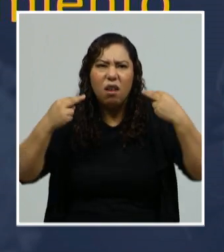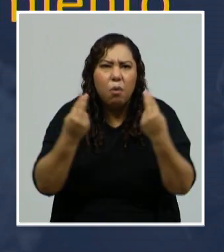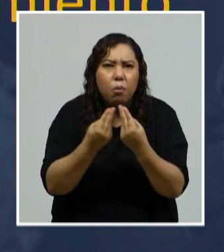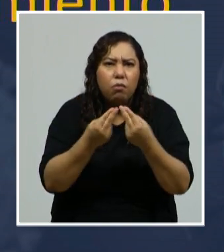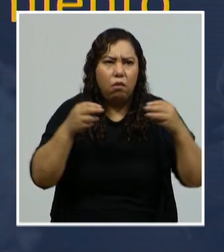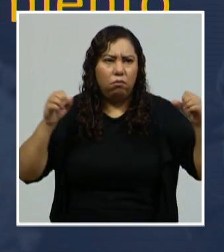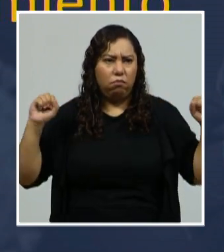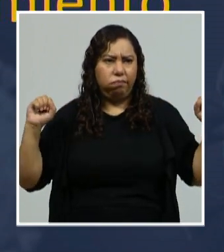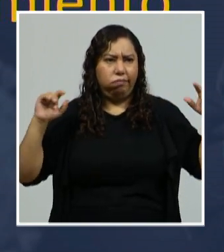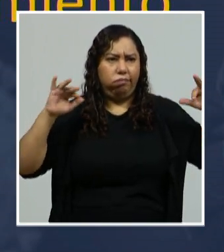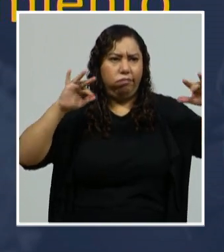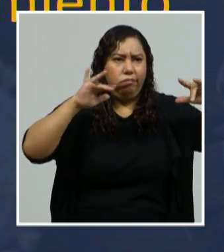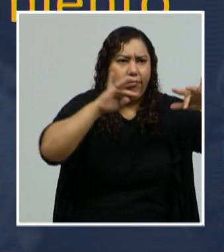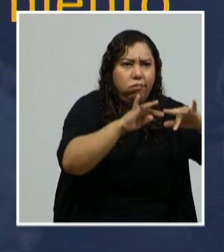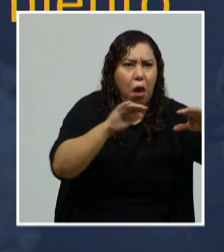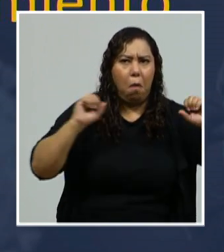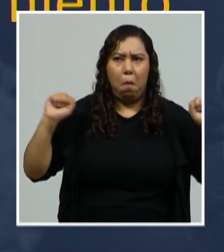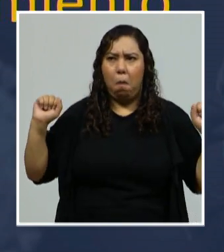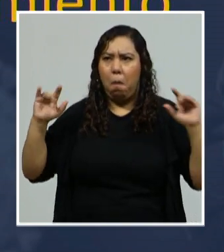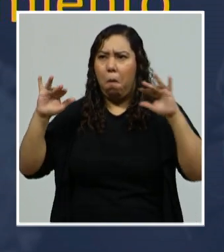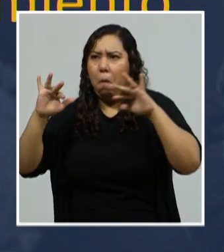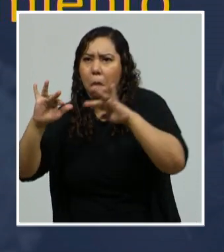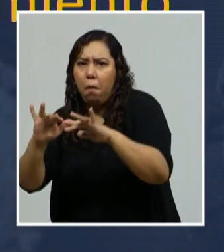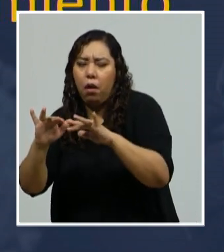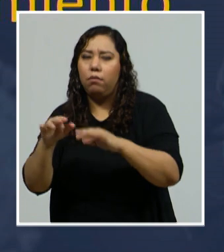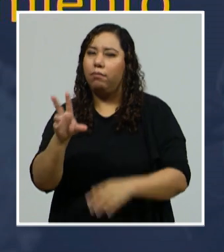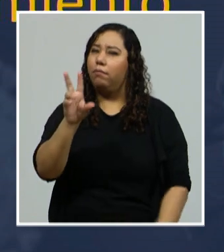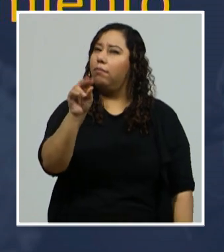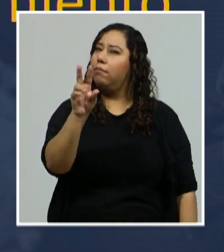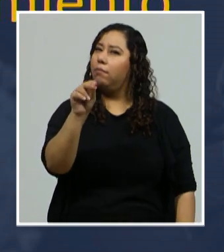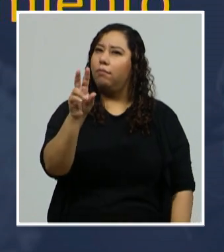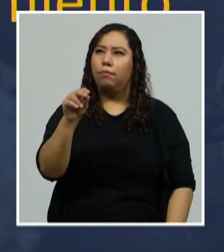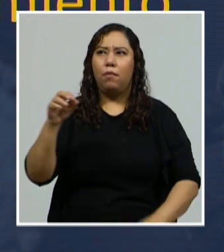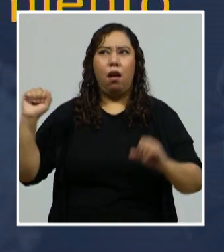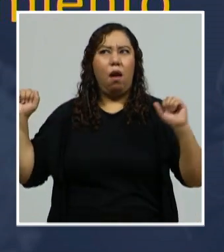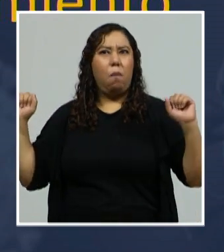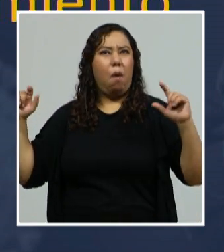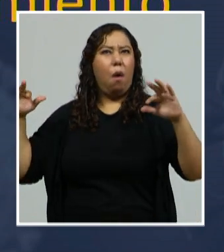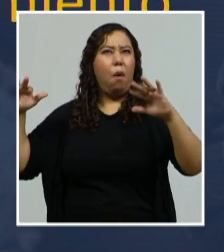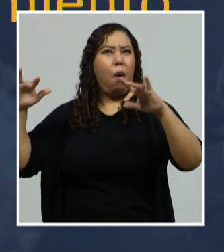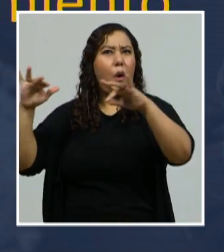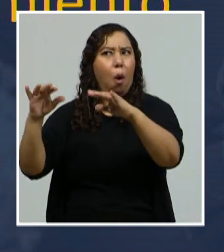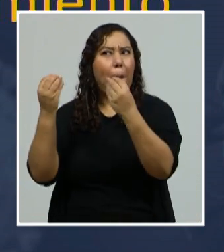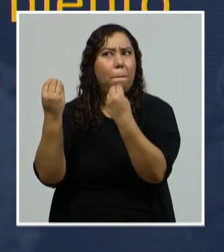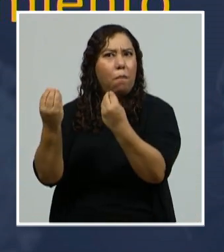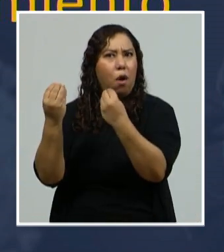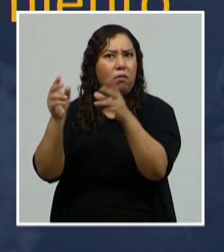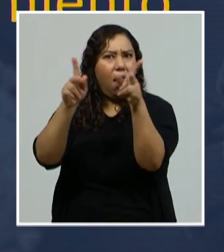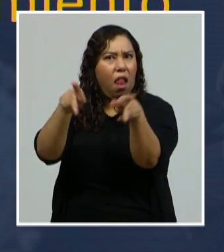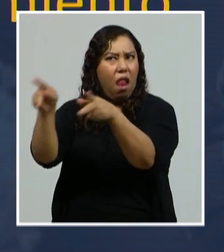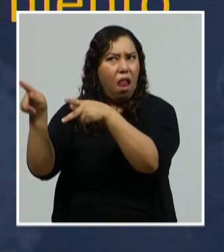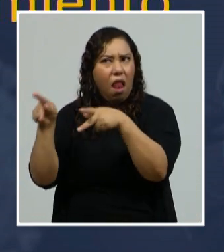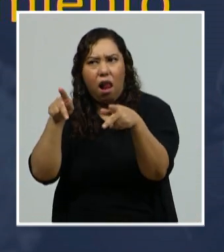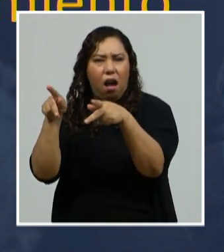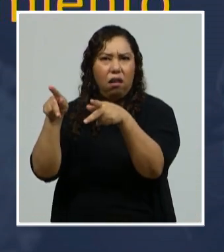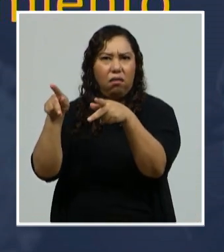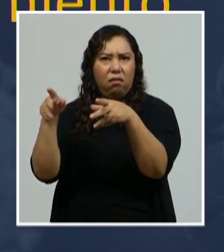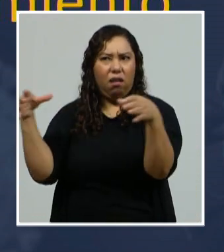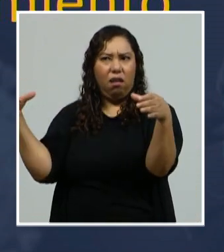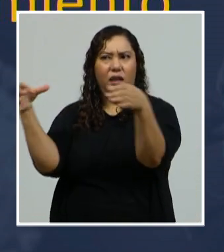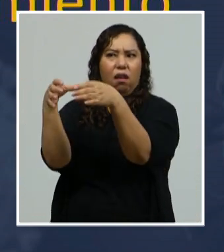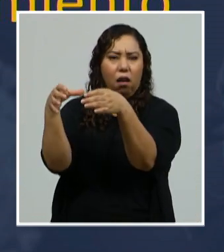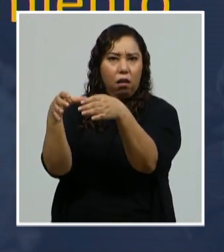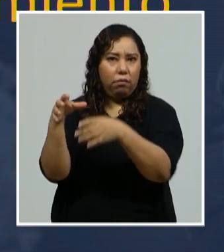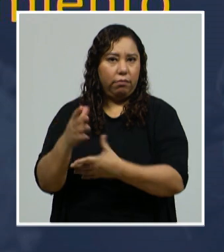personas. Evitemos las reuniones donde exista aglomeración. Sobre todo, una aglomeración donde no se